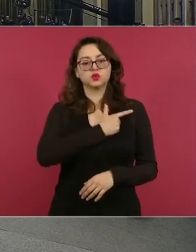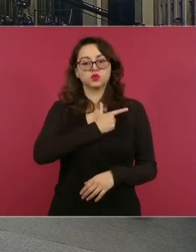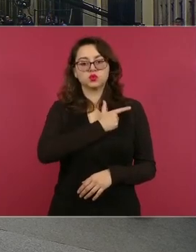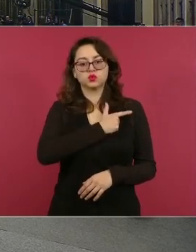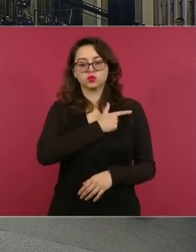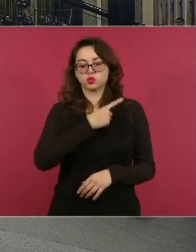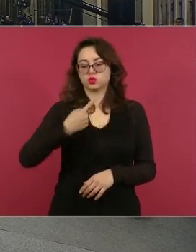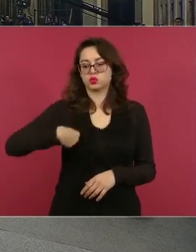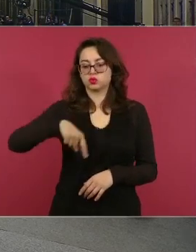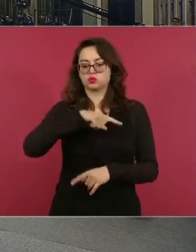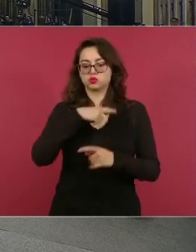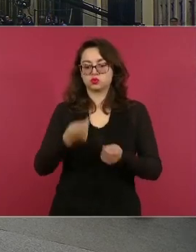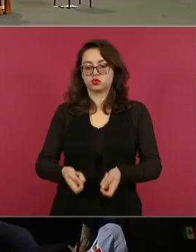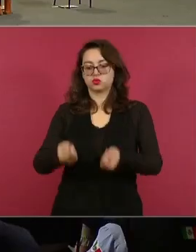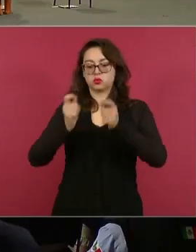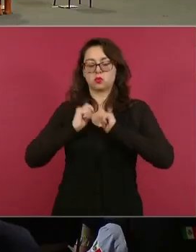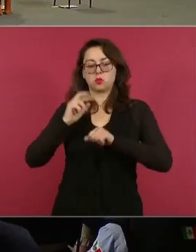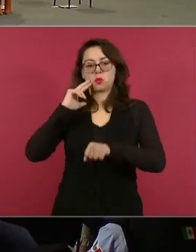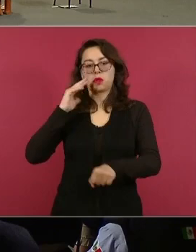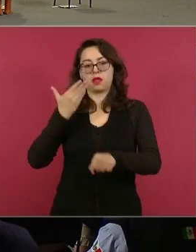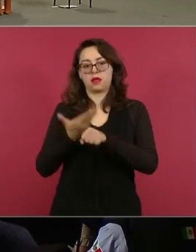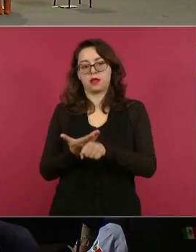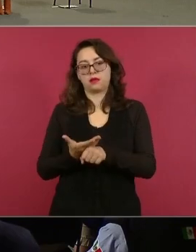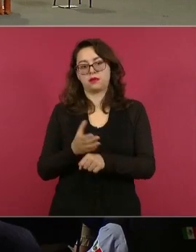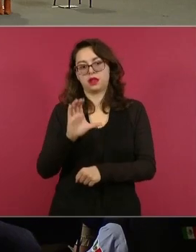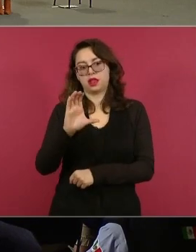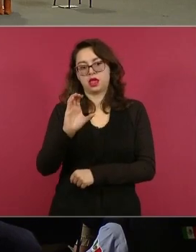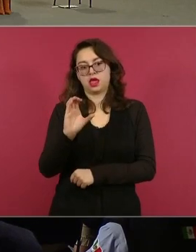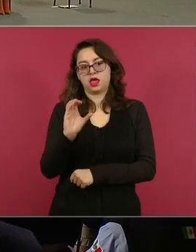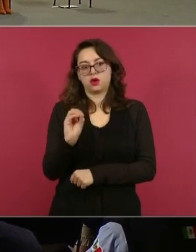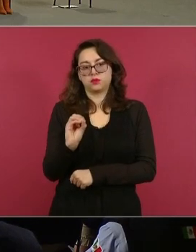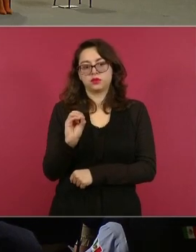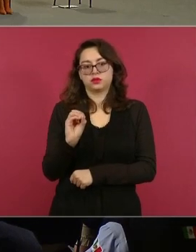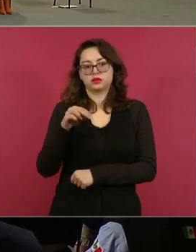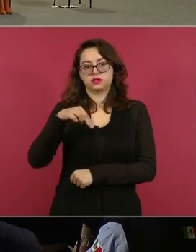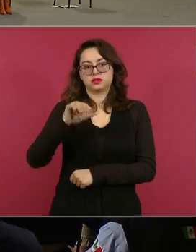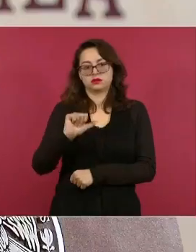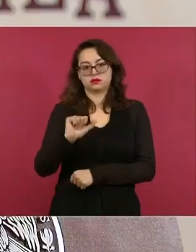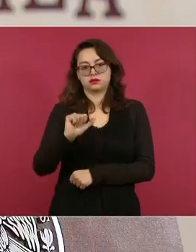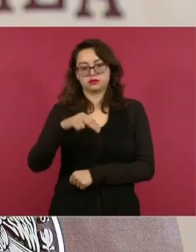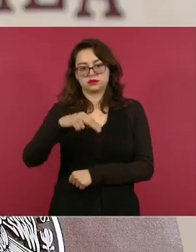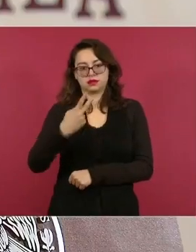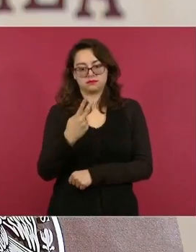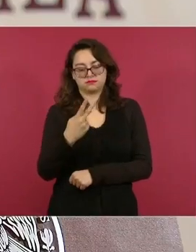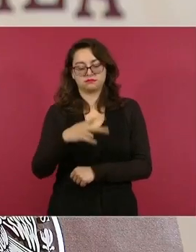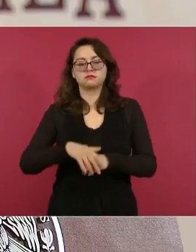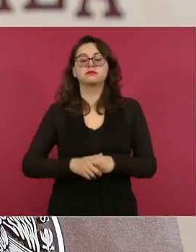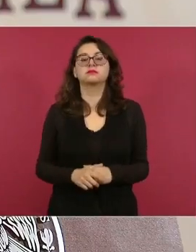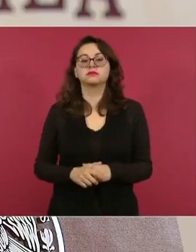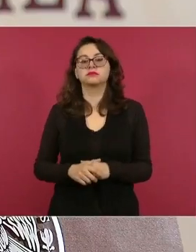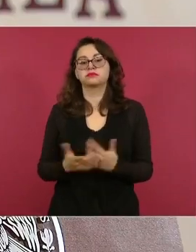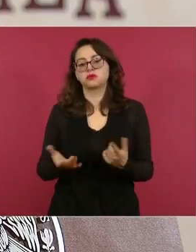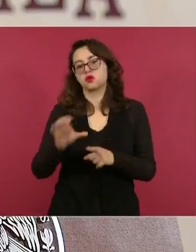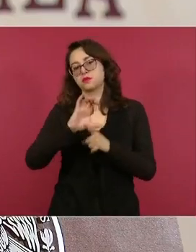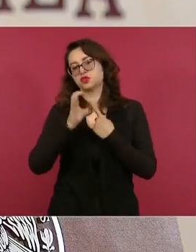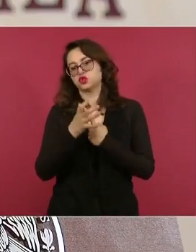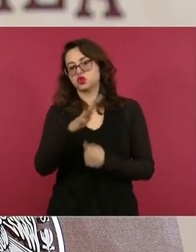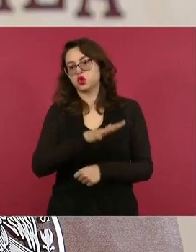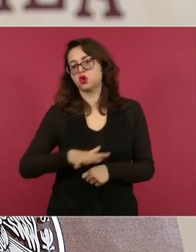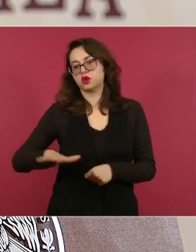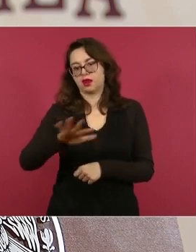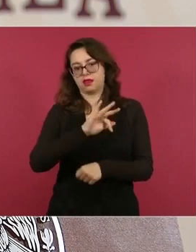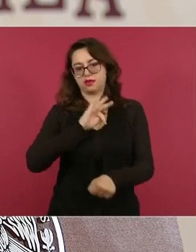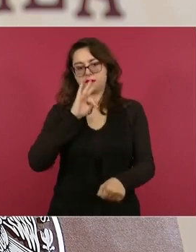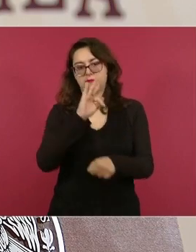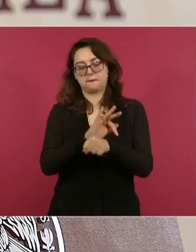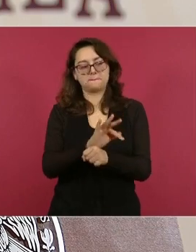Nacional de Áreas Naturales Protegidas poder presentar este compromiso que tenemos con el pueblo de México. Primeramente, agradecerse, presidente,